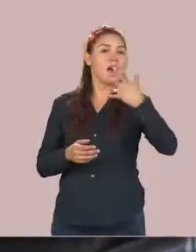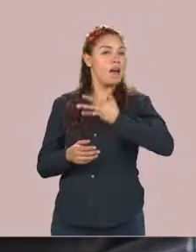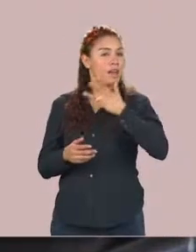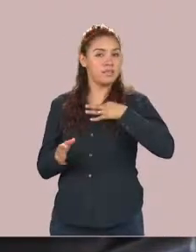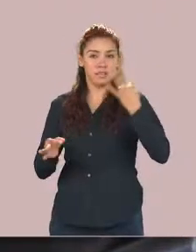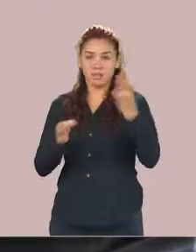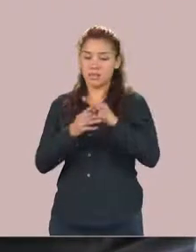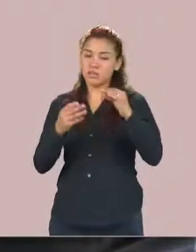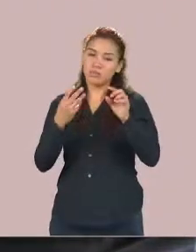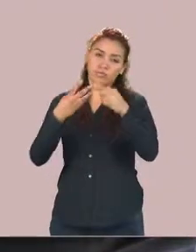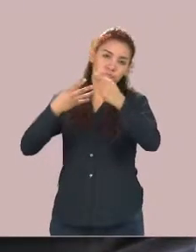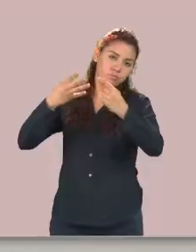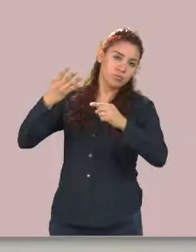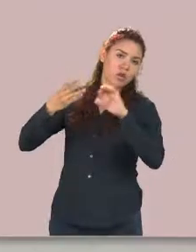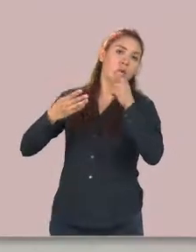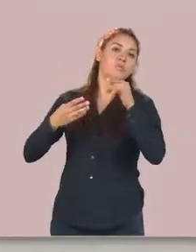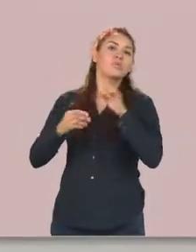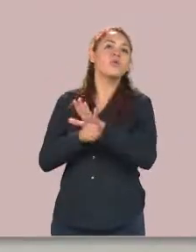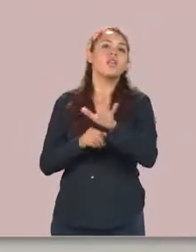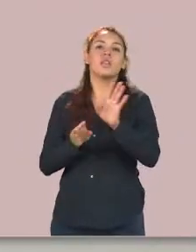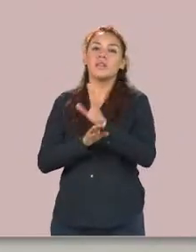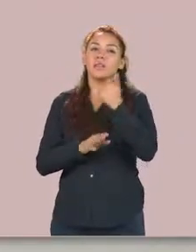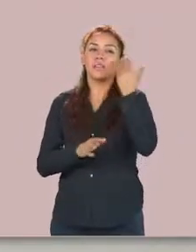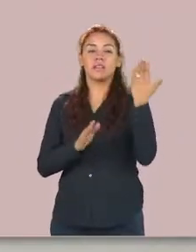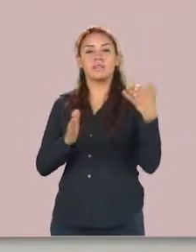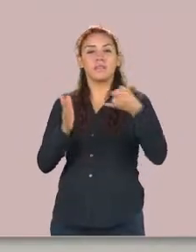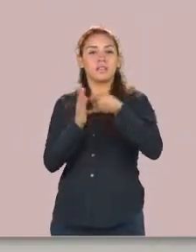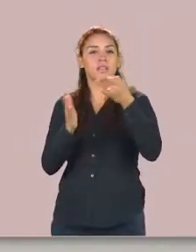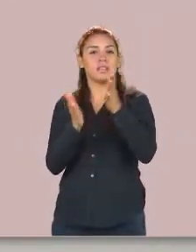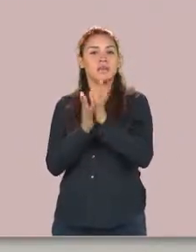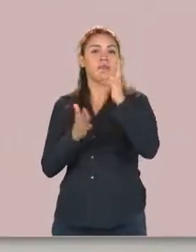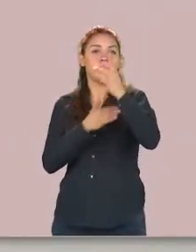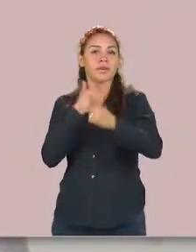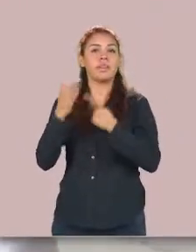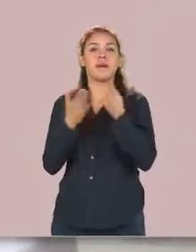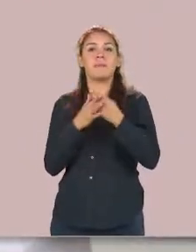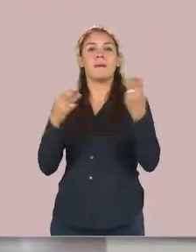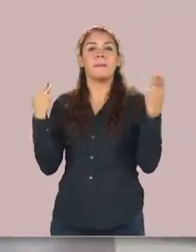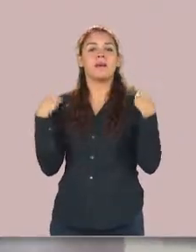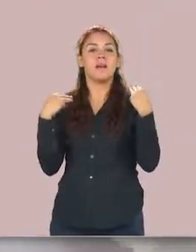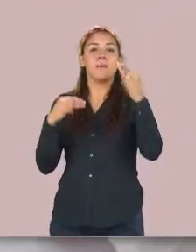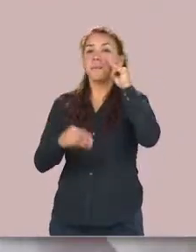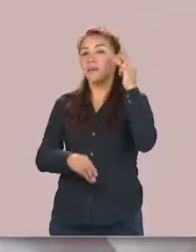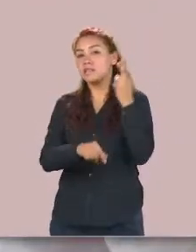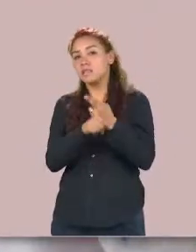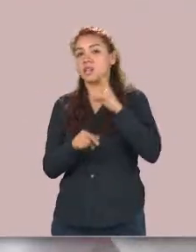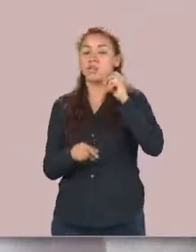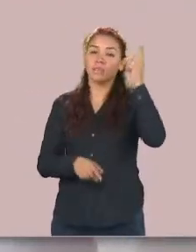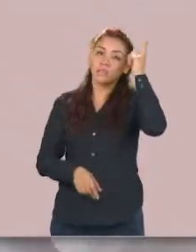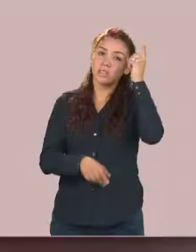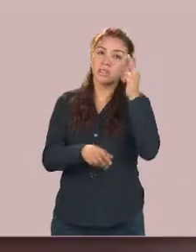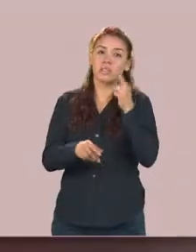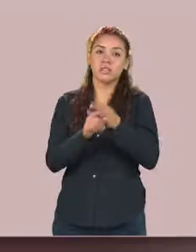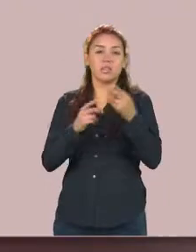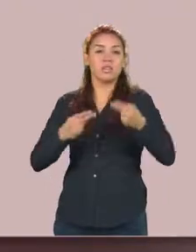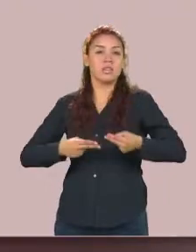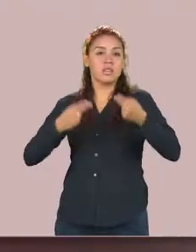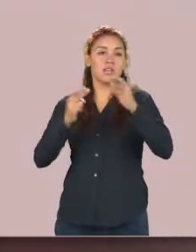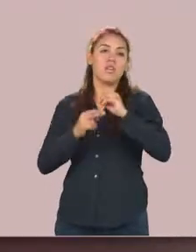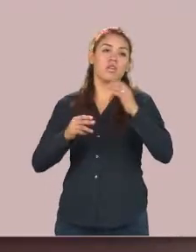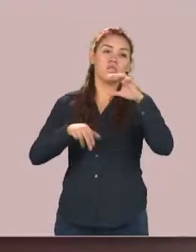dedicado a atender la demanda académica tanto en su programa de maestría en dirección empresarial así como en el doctorado de ciencias administrativas.